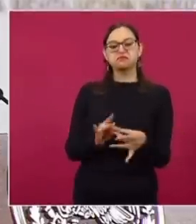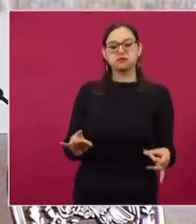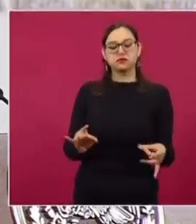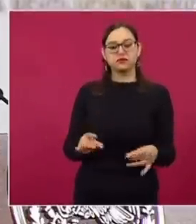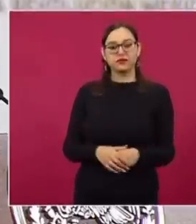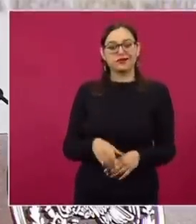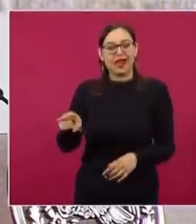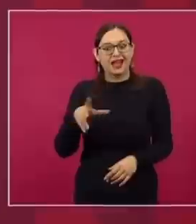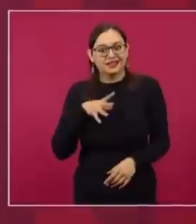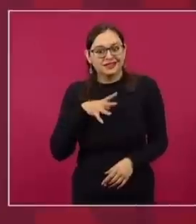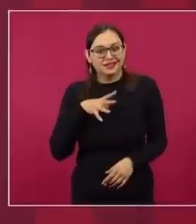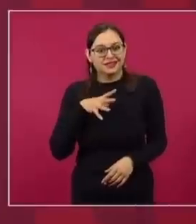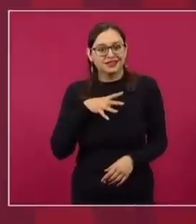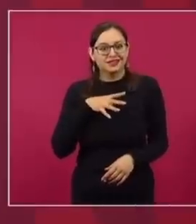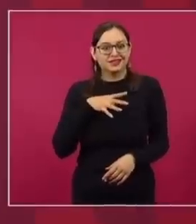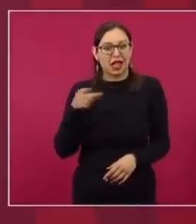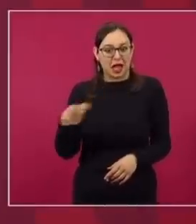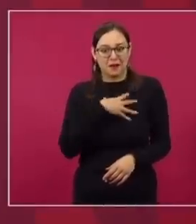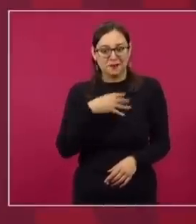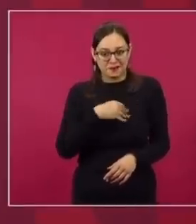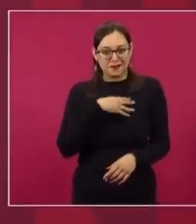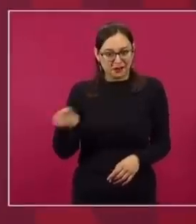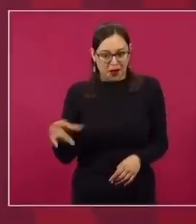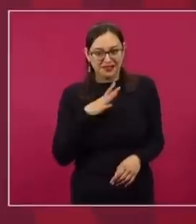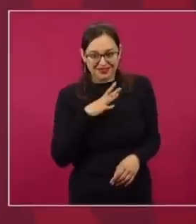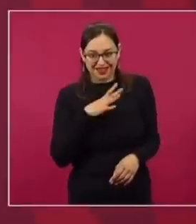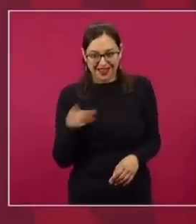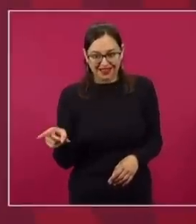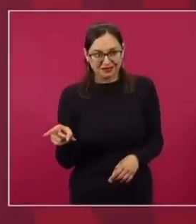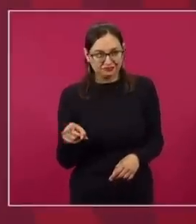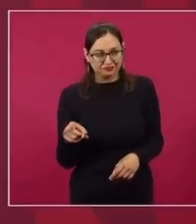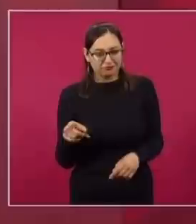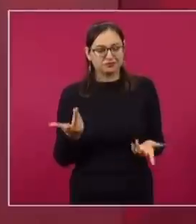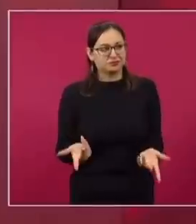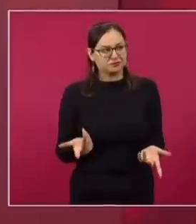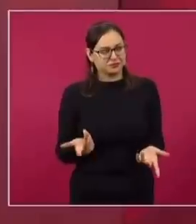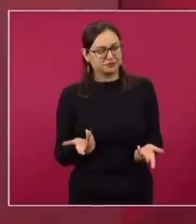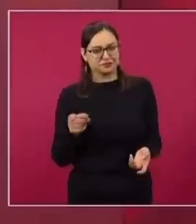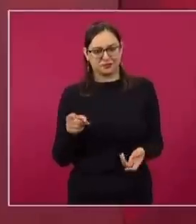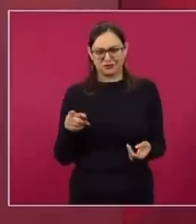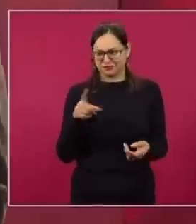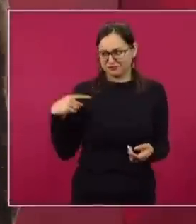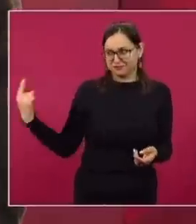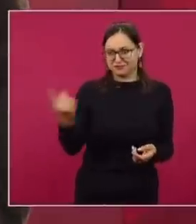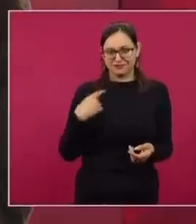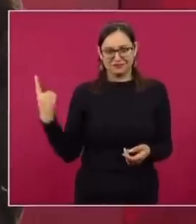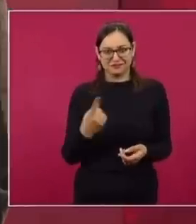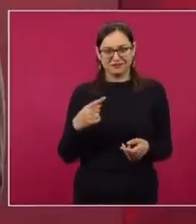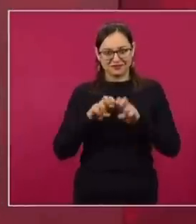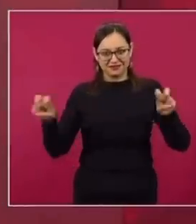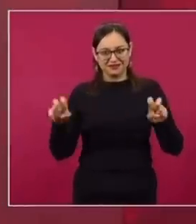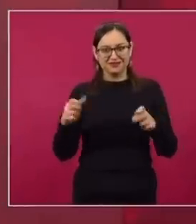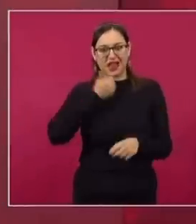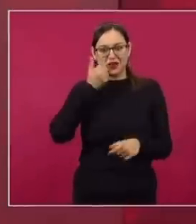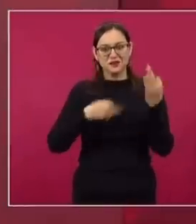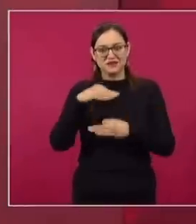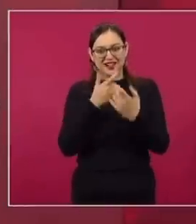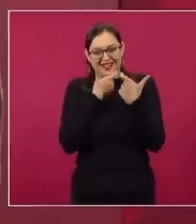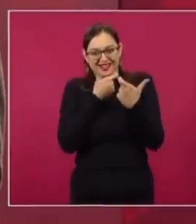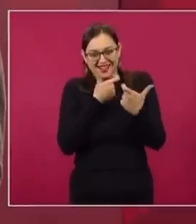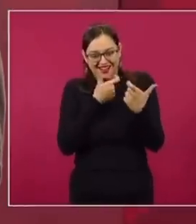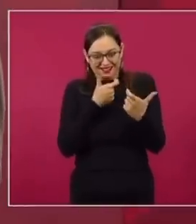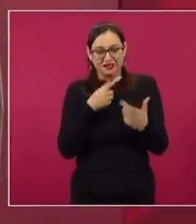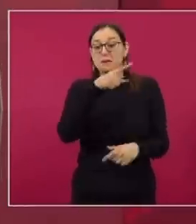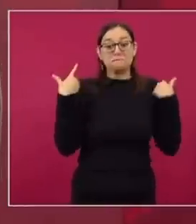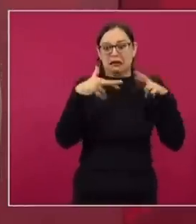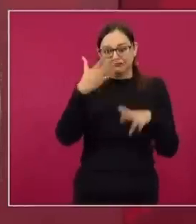Entonces, como ya Andrés llevaba un tiempo en la escuela, tenía a sus amigos ahí, entonces todo el mundo se puso a reír porque el maestro no sabía que estaba ahí.